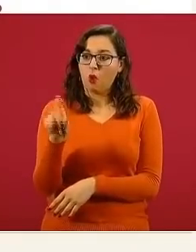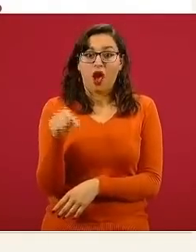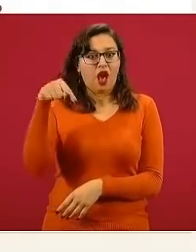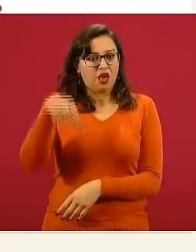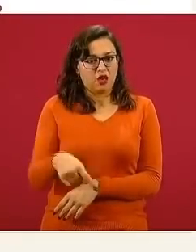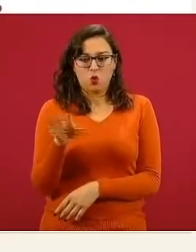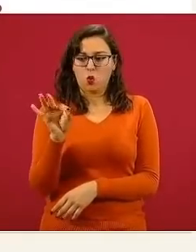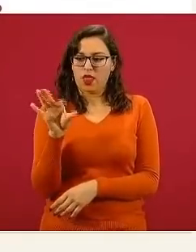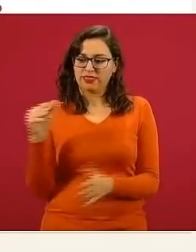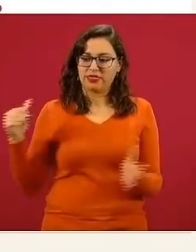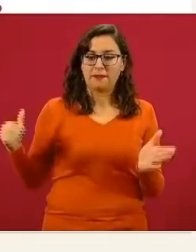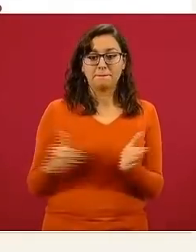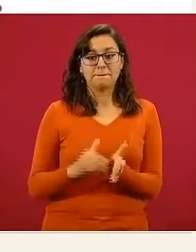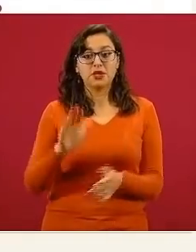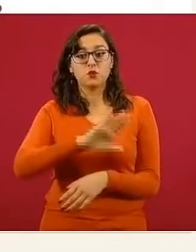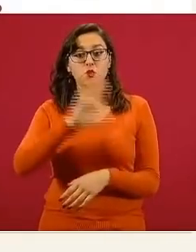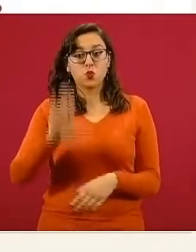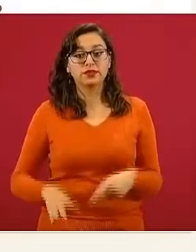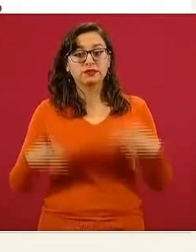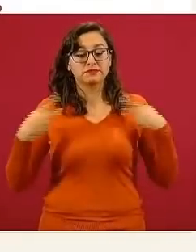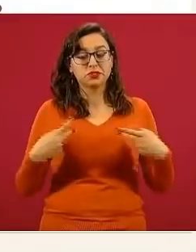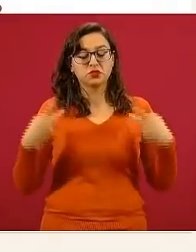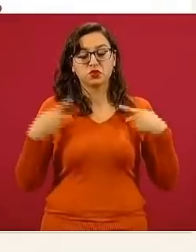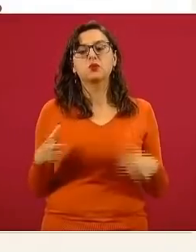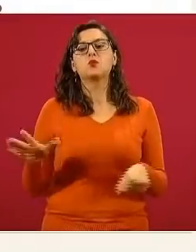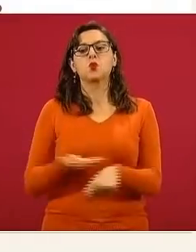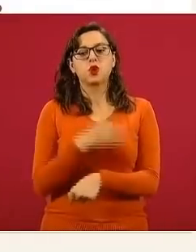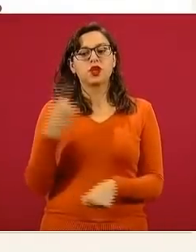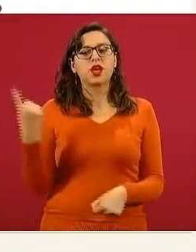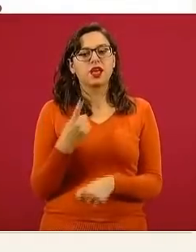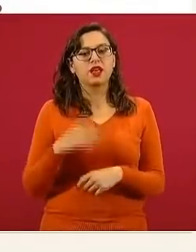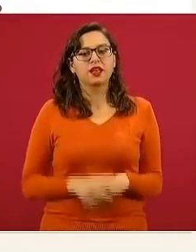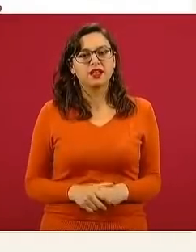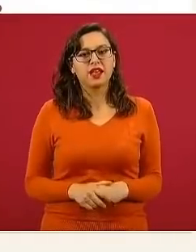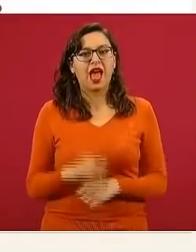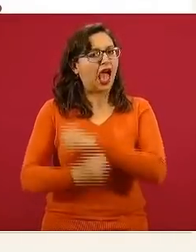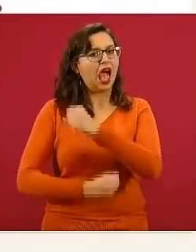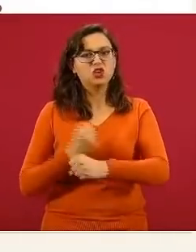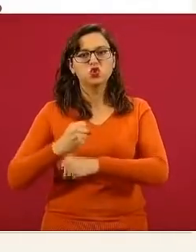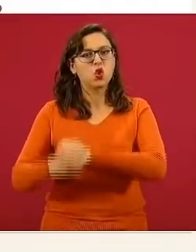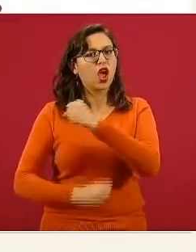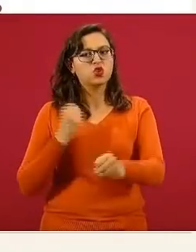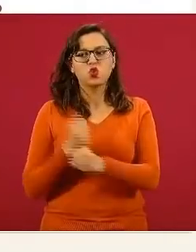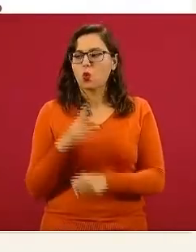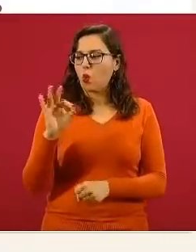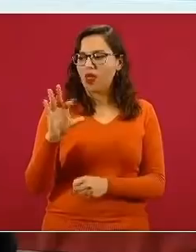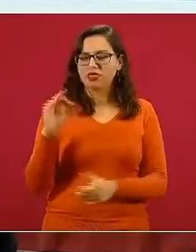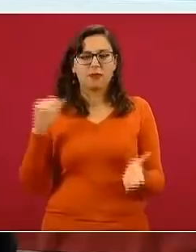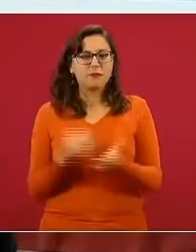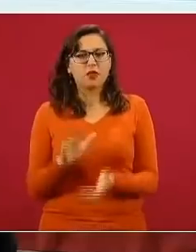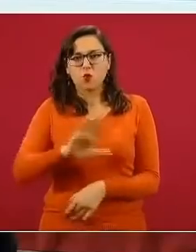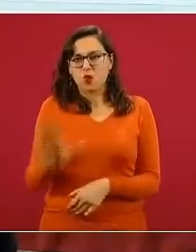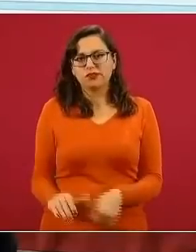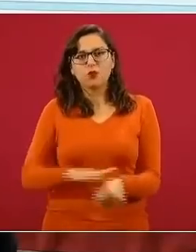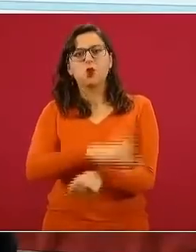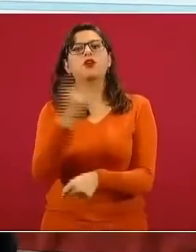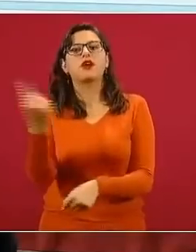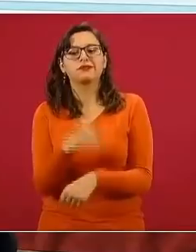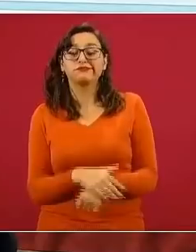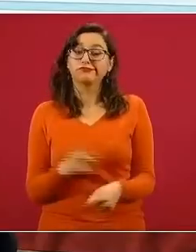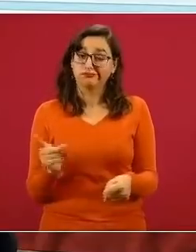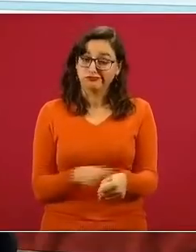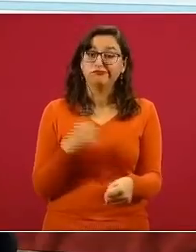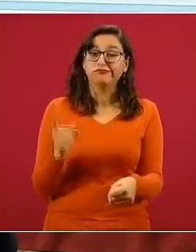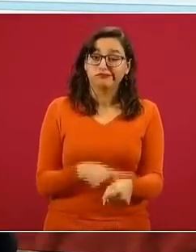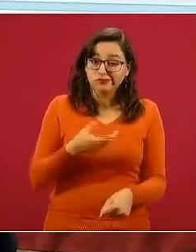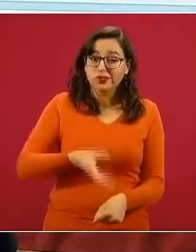donde hay 40 mil muertes por el consumo de bebidas azucaradas cada año, es fundamental. La siguiente, por favor. En